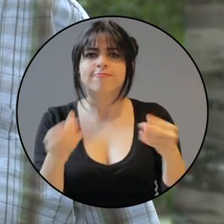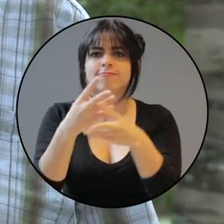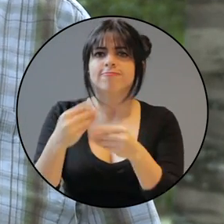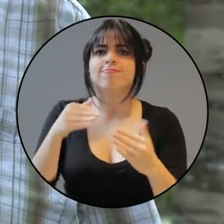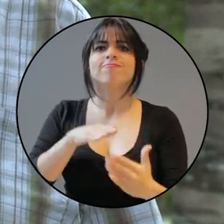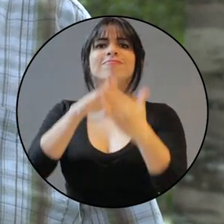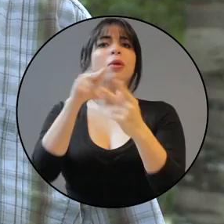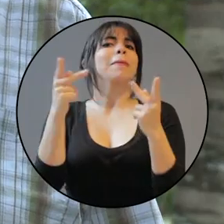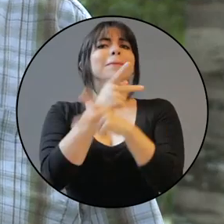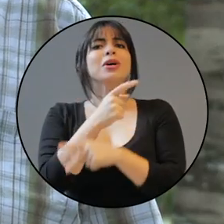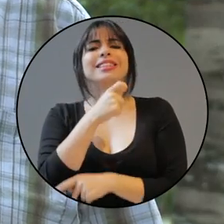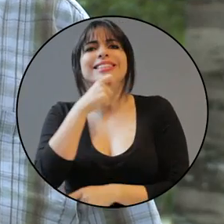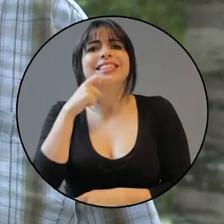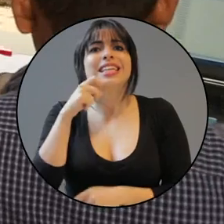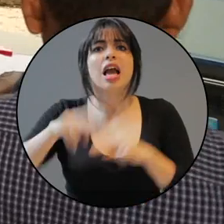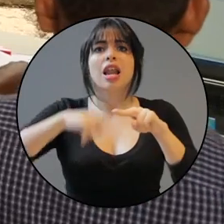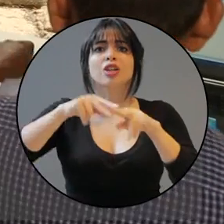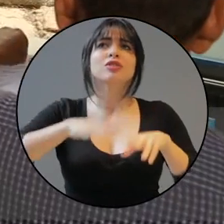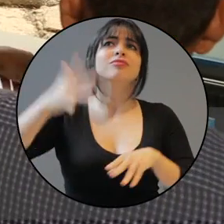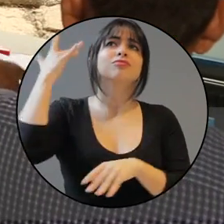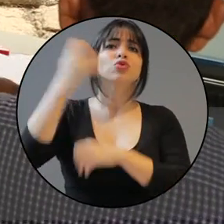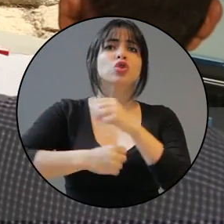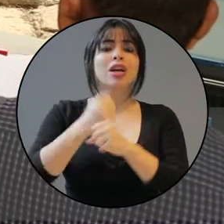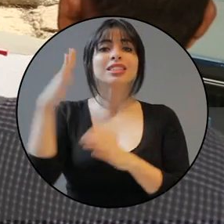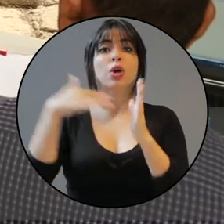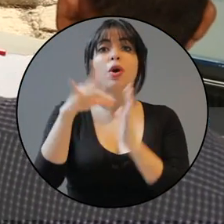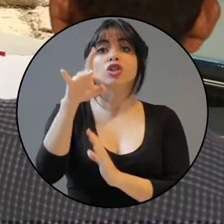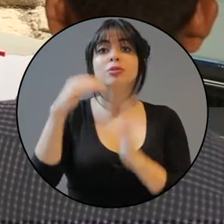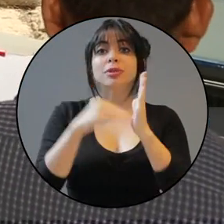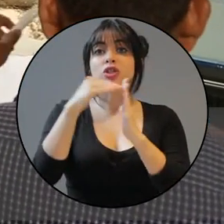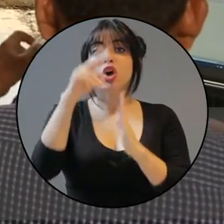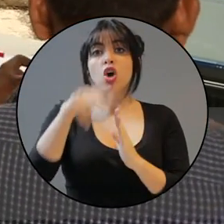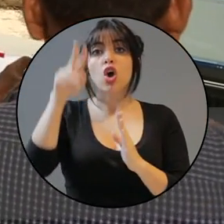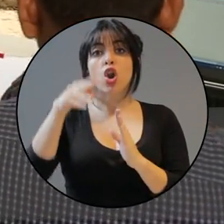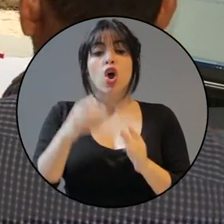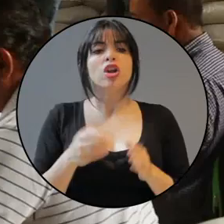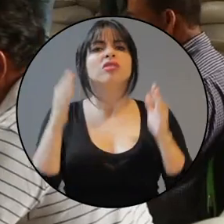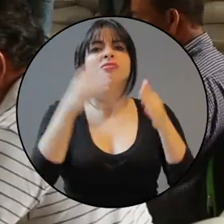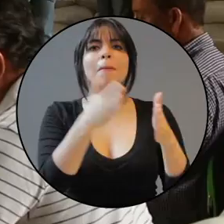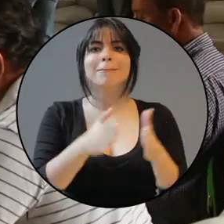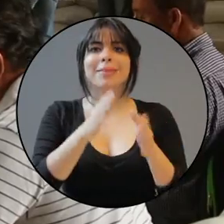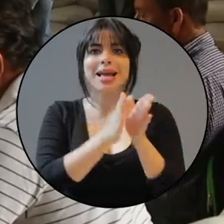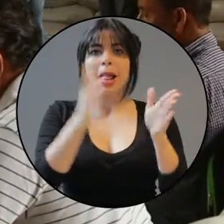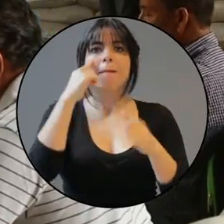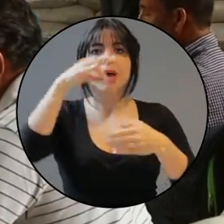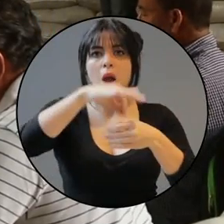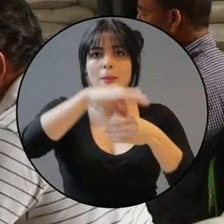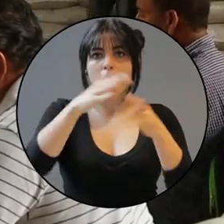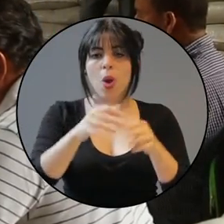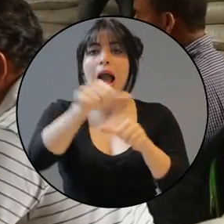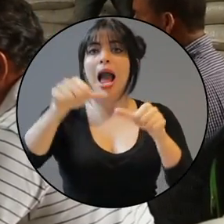frente a la peor sequía nacional en décadas. Destinamos 5.800 millones de colones en el Plan General para el Sector Agropecuario